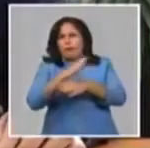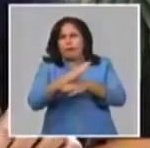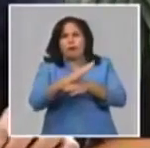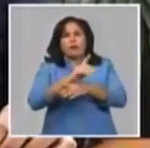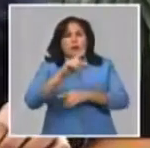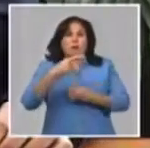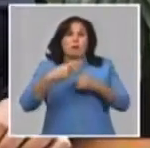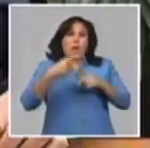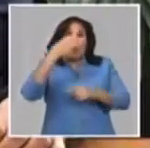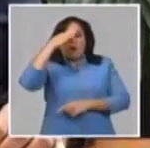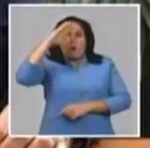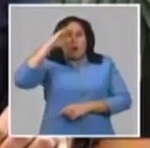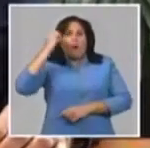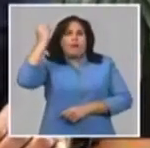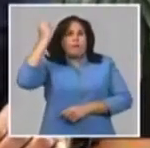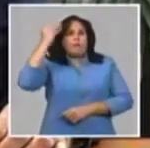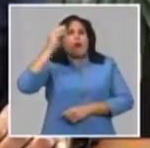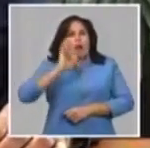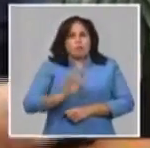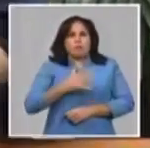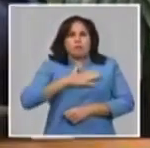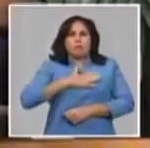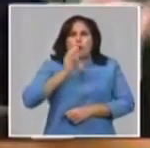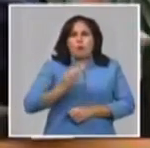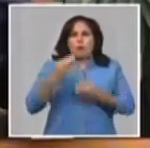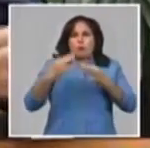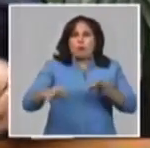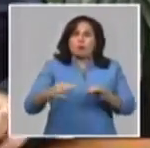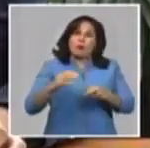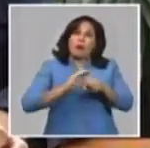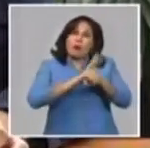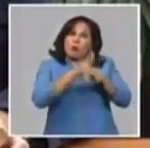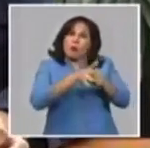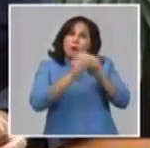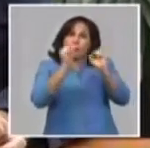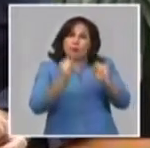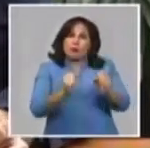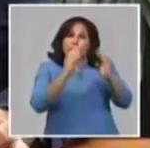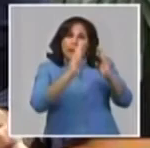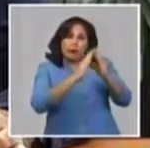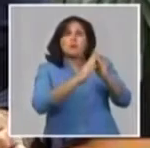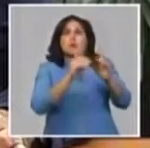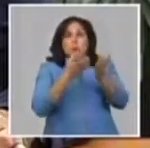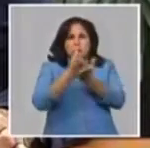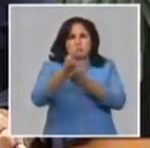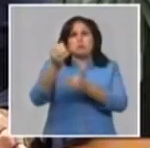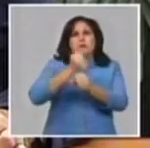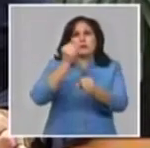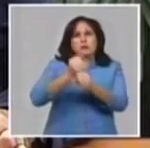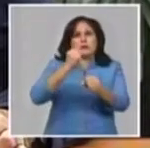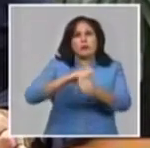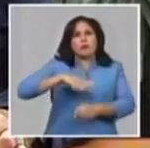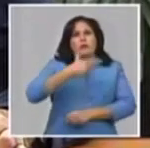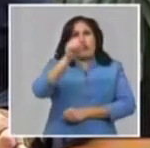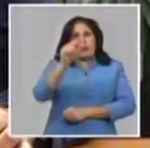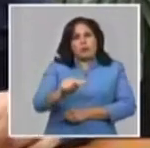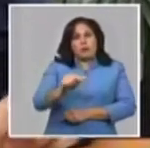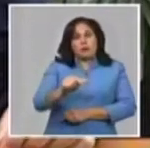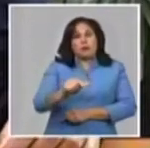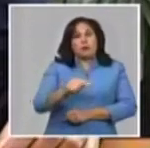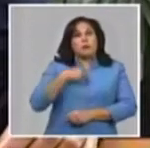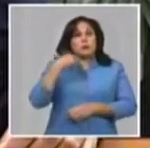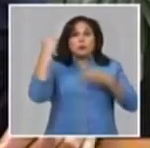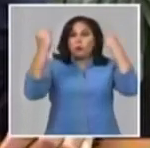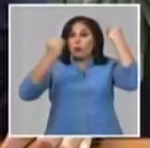que estamos viviendo nosotros en un momento como este. De manera que yo creo que